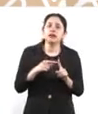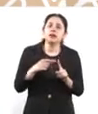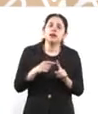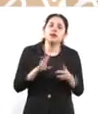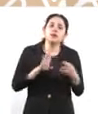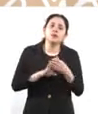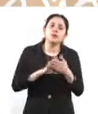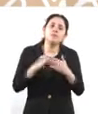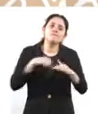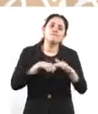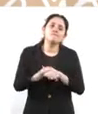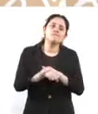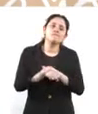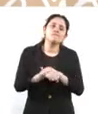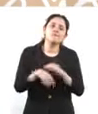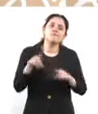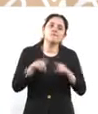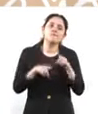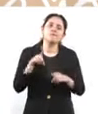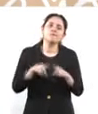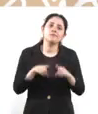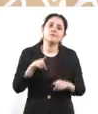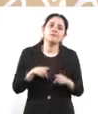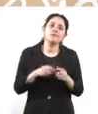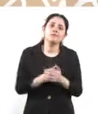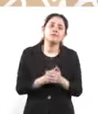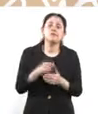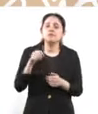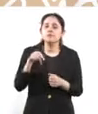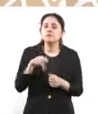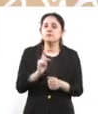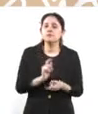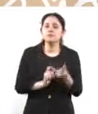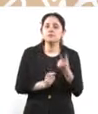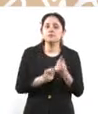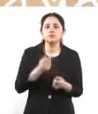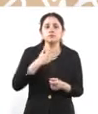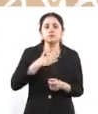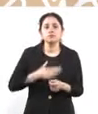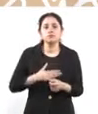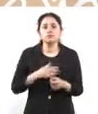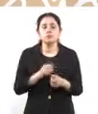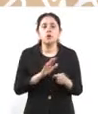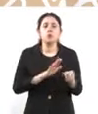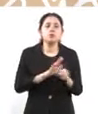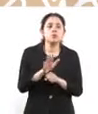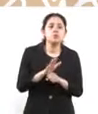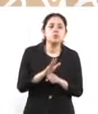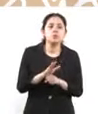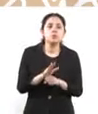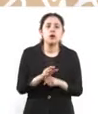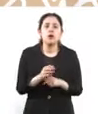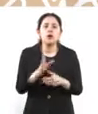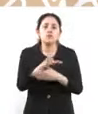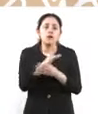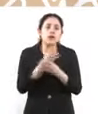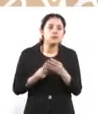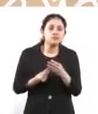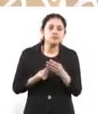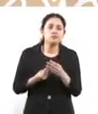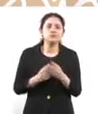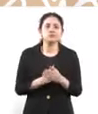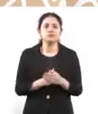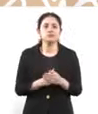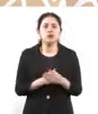la justificación. Pero además los criterios de justificación son solamente si se puede escapar, si… Es decir, no están